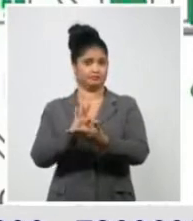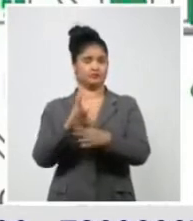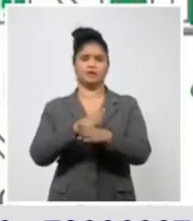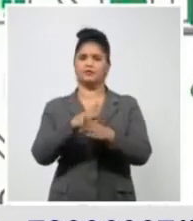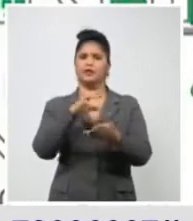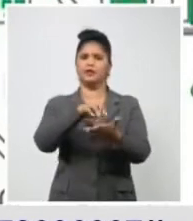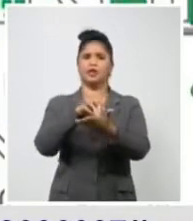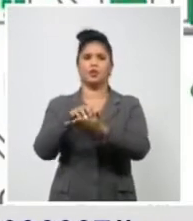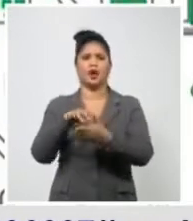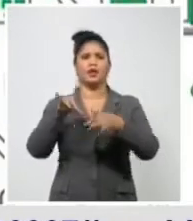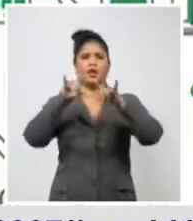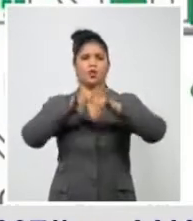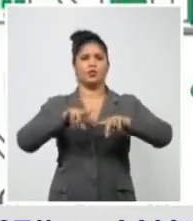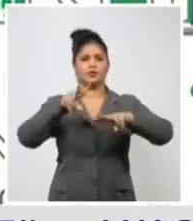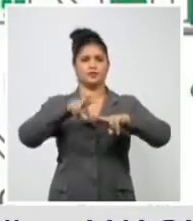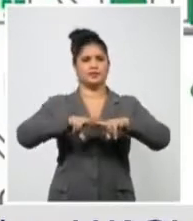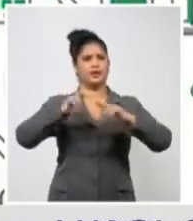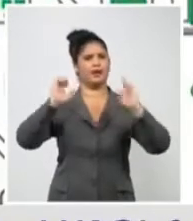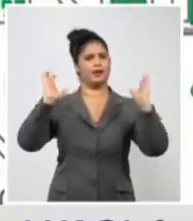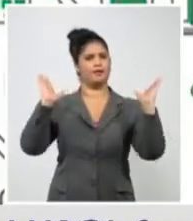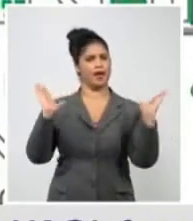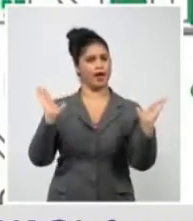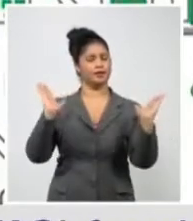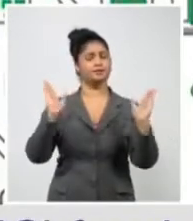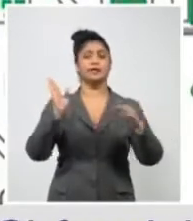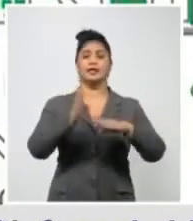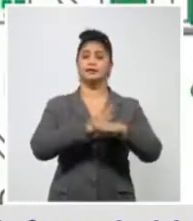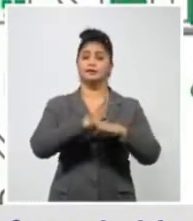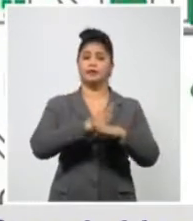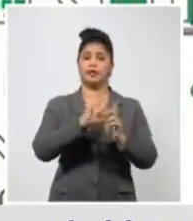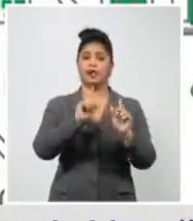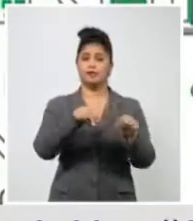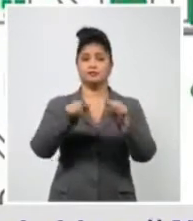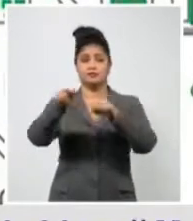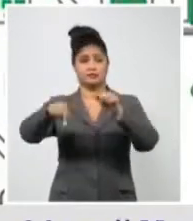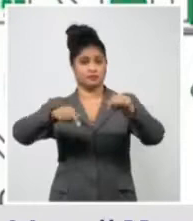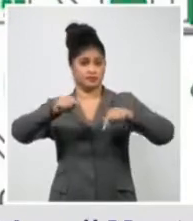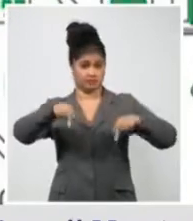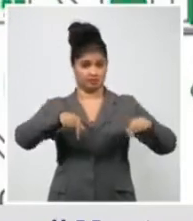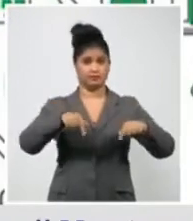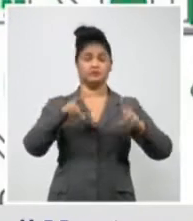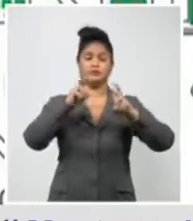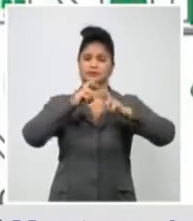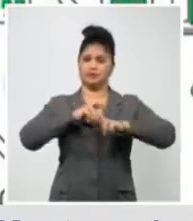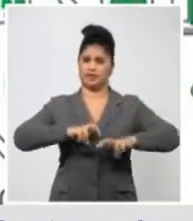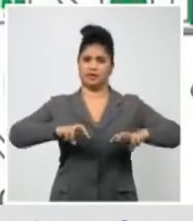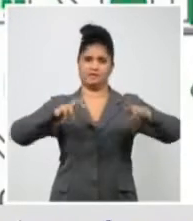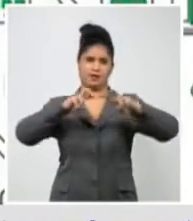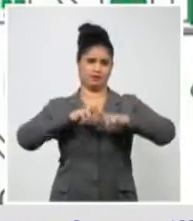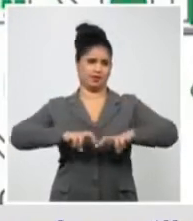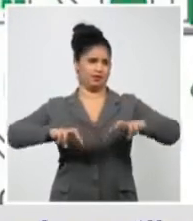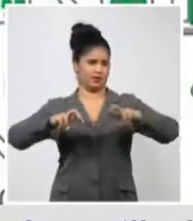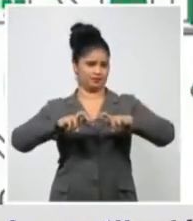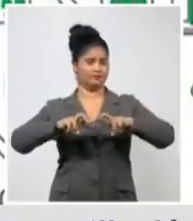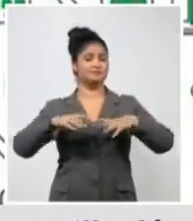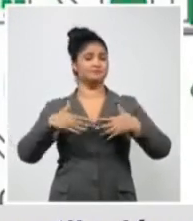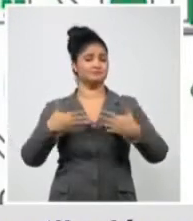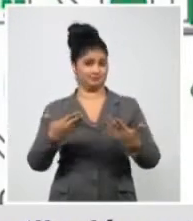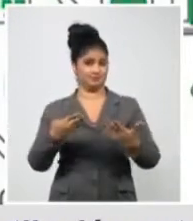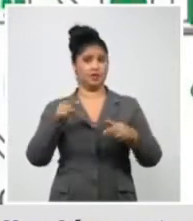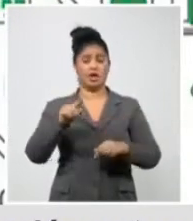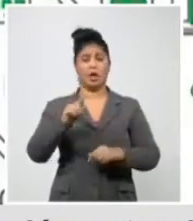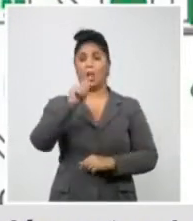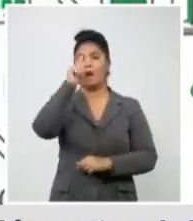el SIN. Y una de las preguntas es si a nuestras vacunas se verían influenciadas